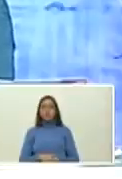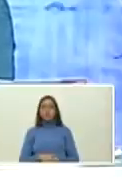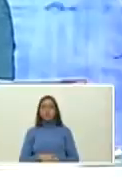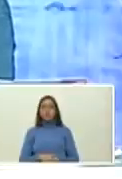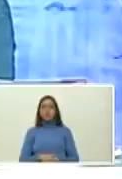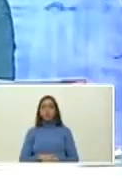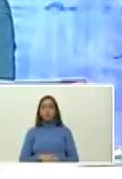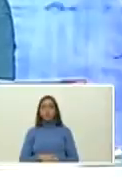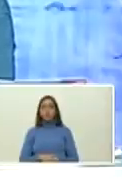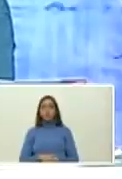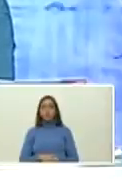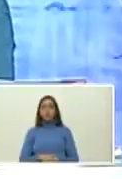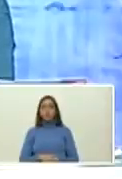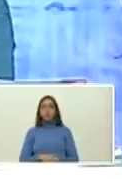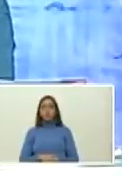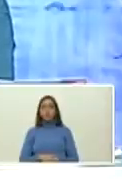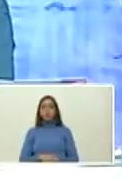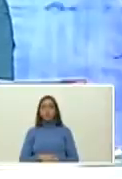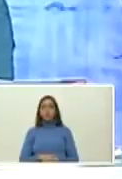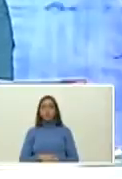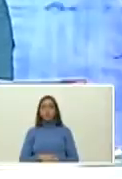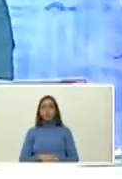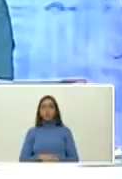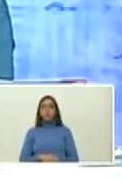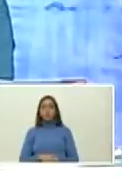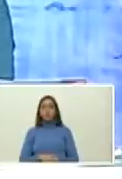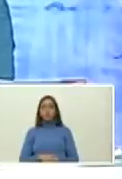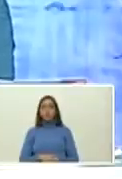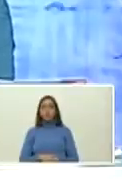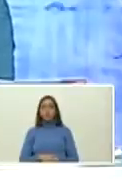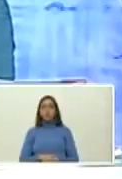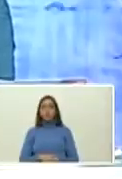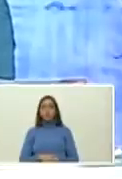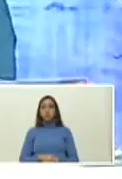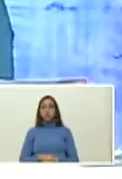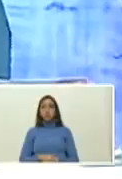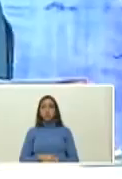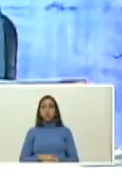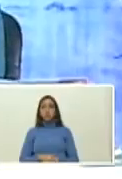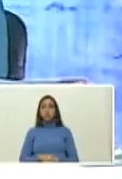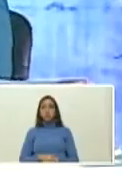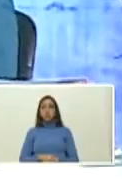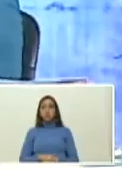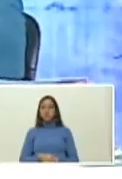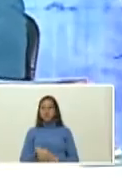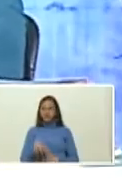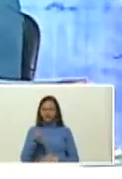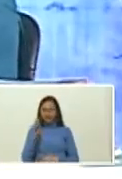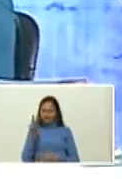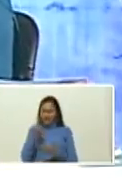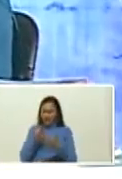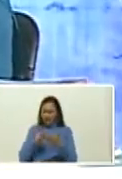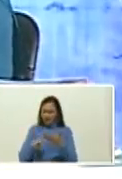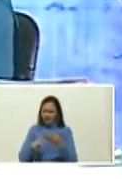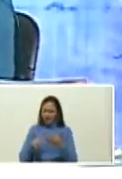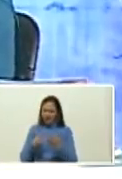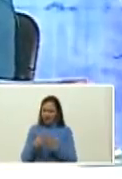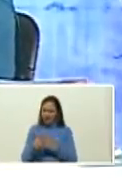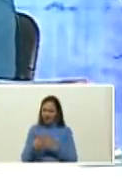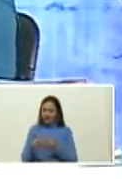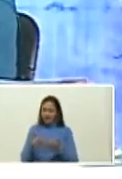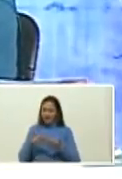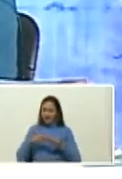Lida Mundial no entiendo la segunda parte de la dedicatoria